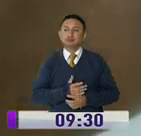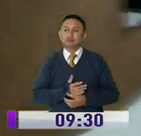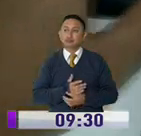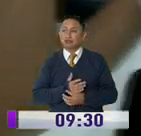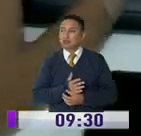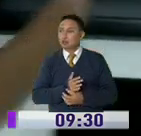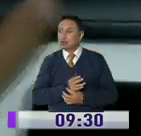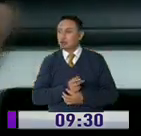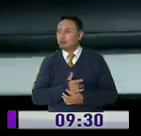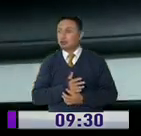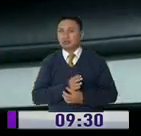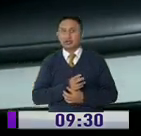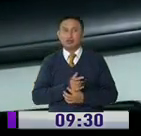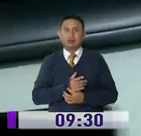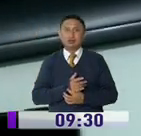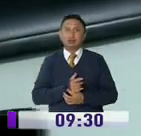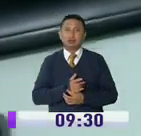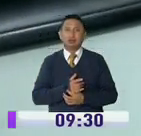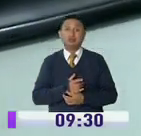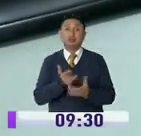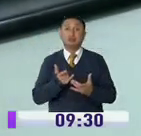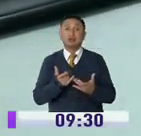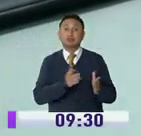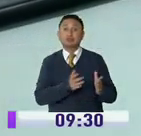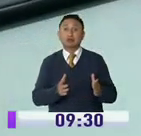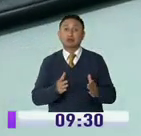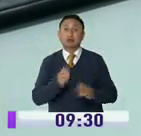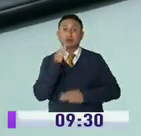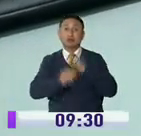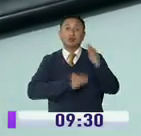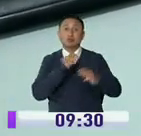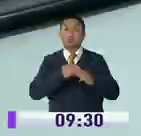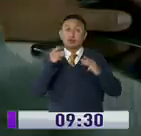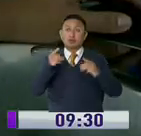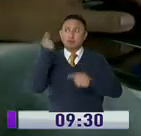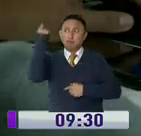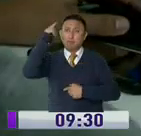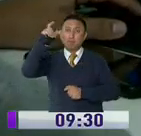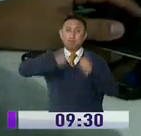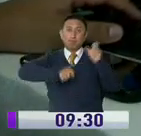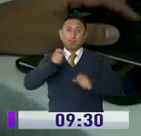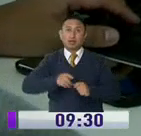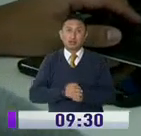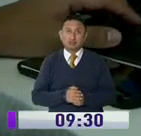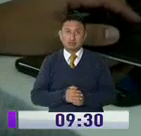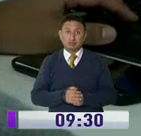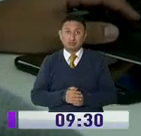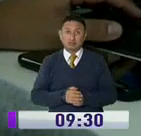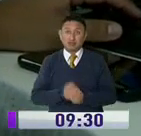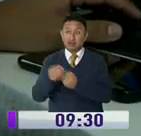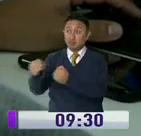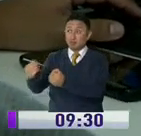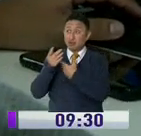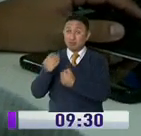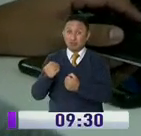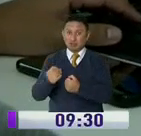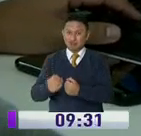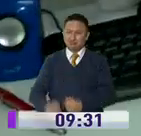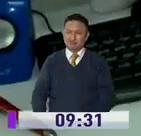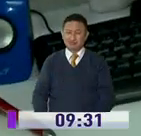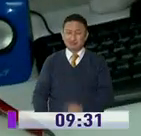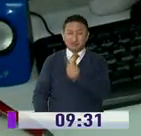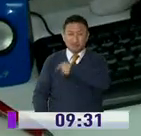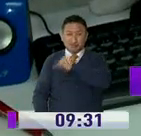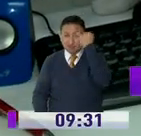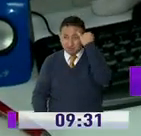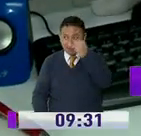Las teorías de la conspiración van, vienen y dan la vuelta al mundo a través de millones de usuarios. No crea todo lo que dice en la red, porque algunas de estas